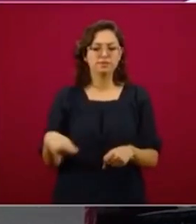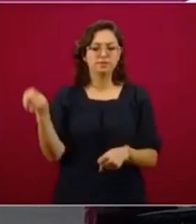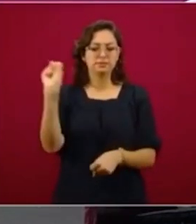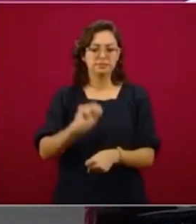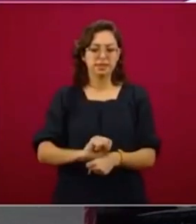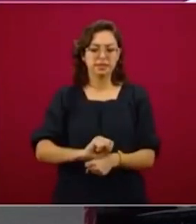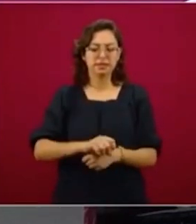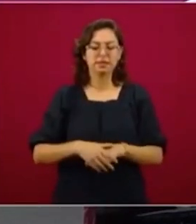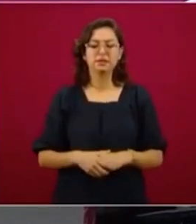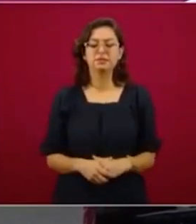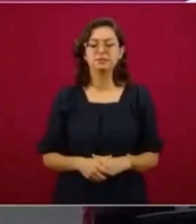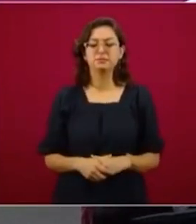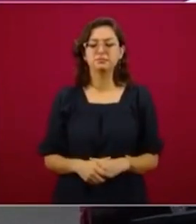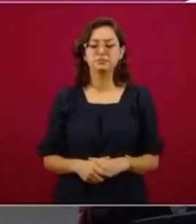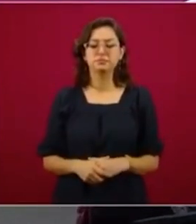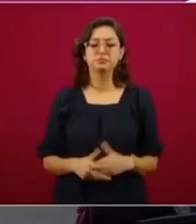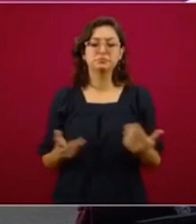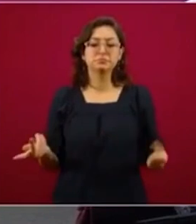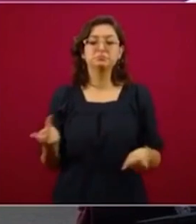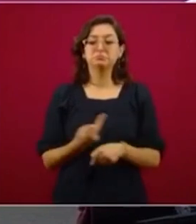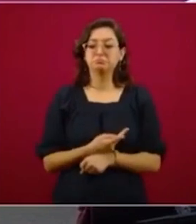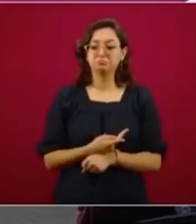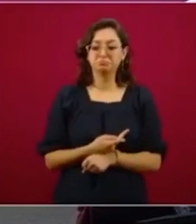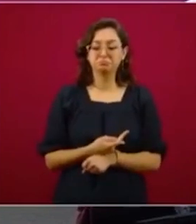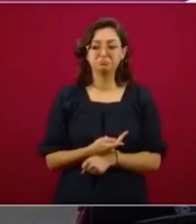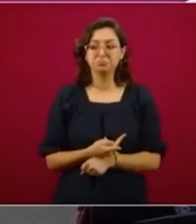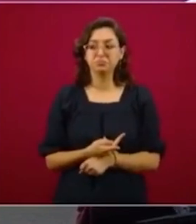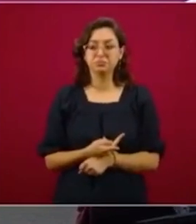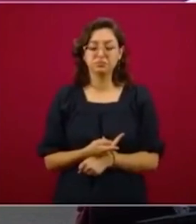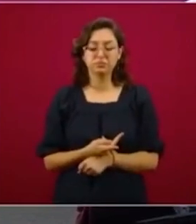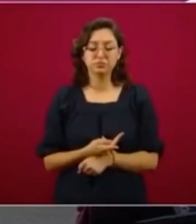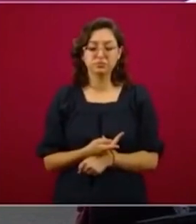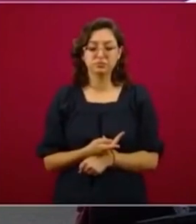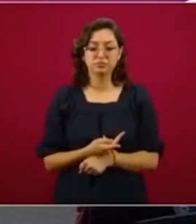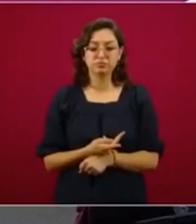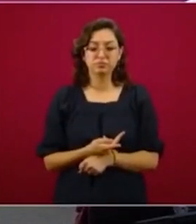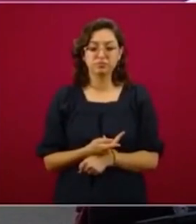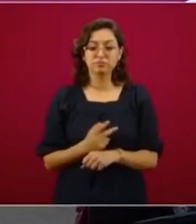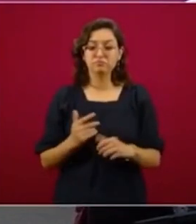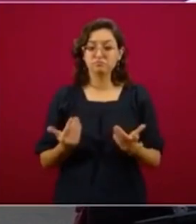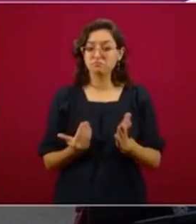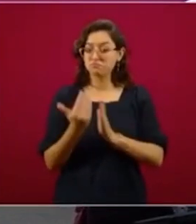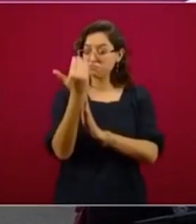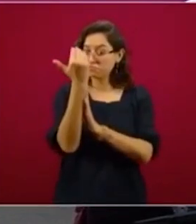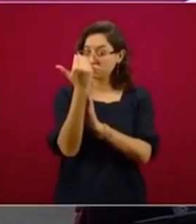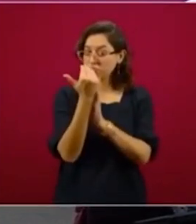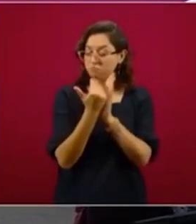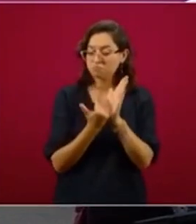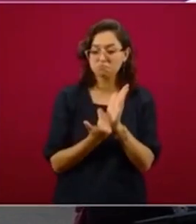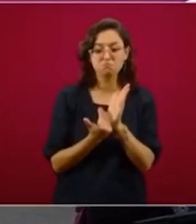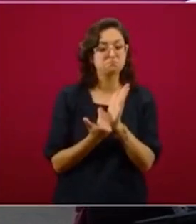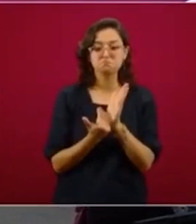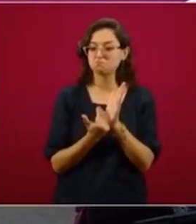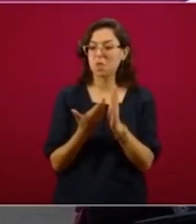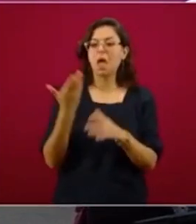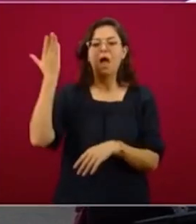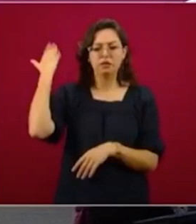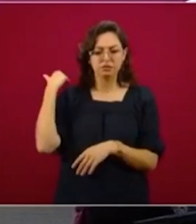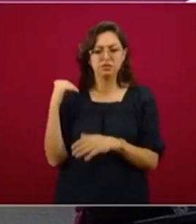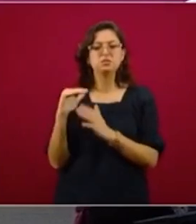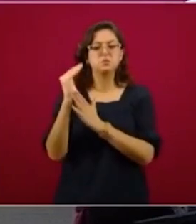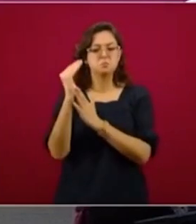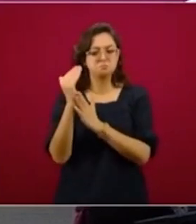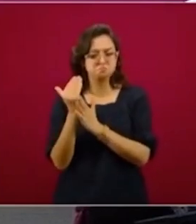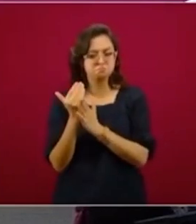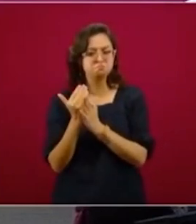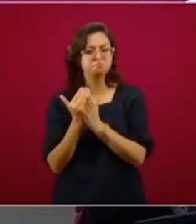a su vez esta estabilidad también lo que refleja es que no ha ocurrido una disminución como la veníamos viendo, o se ha